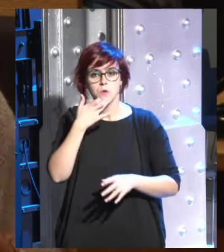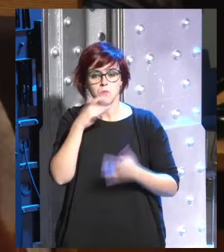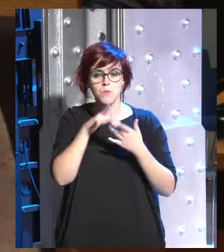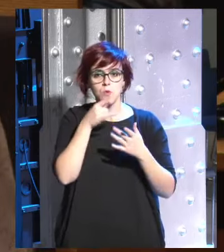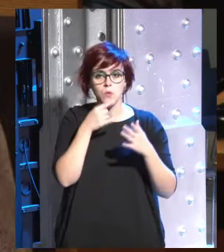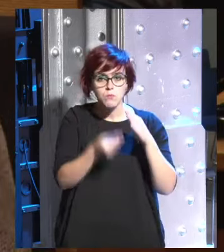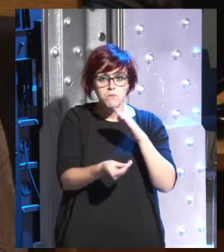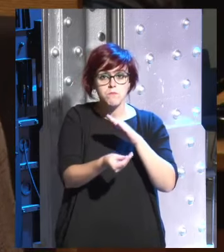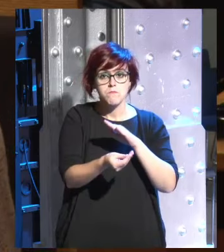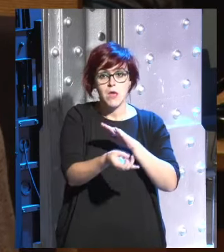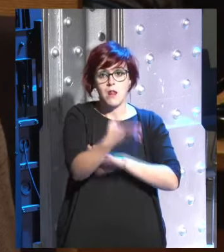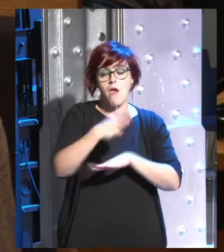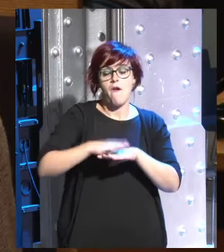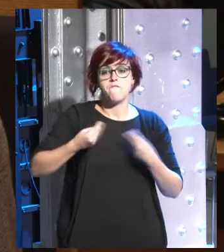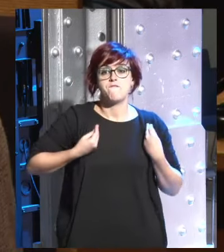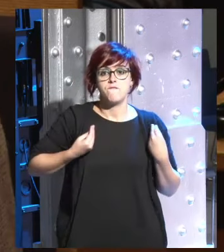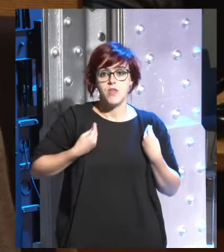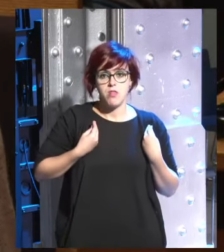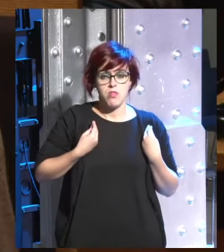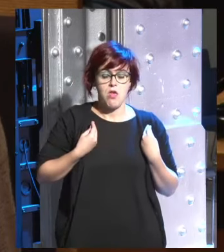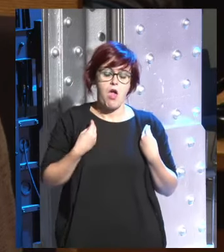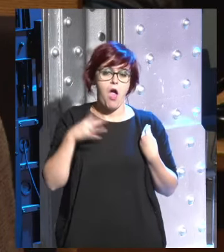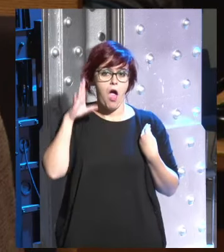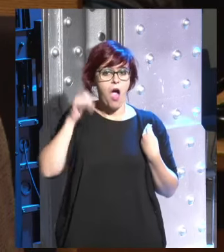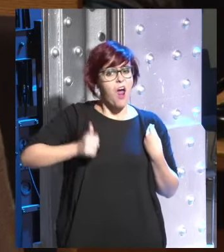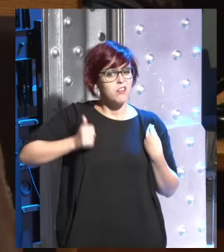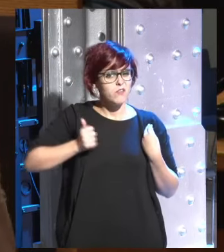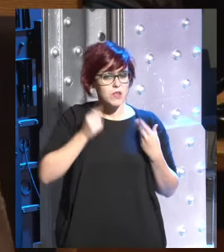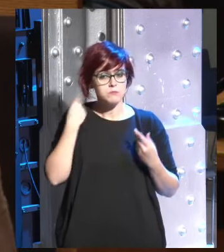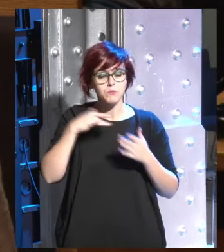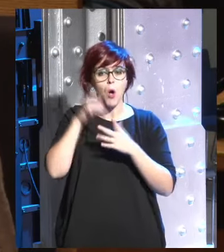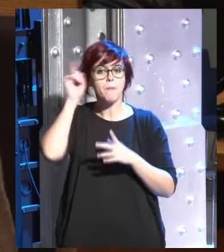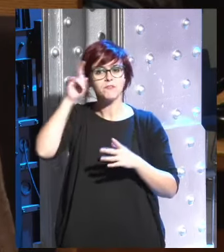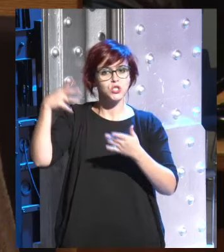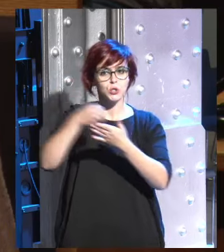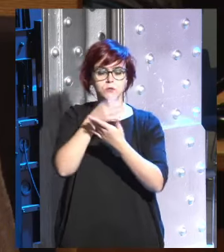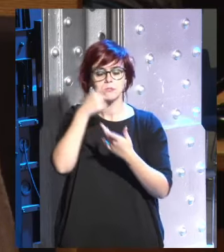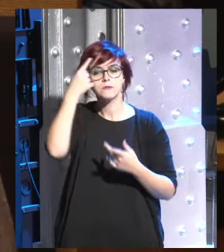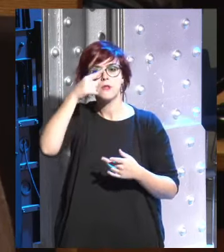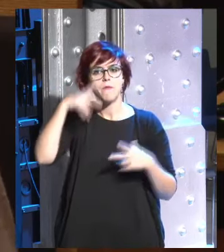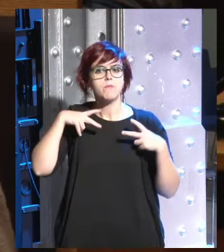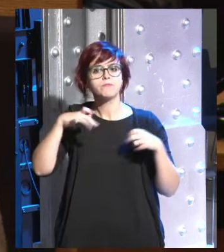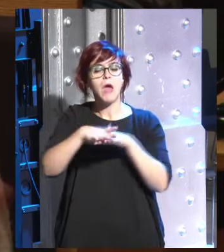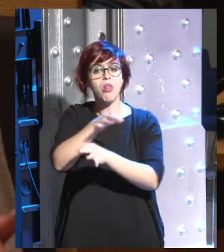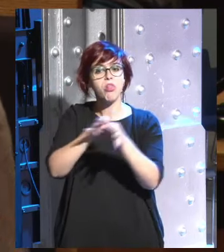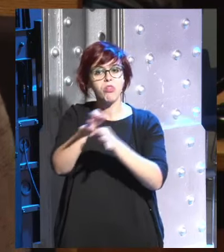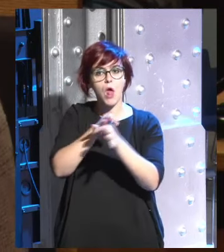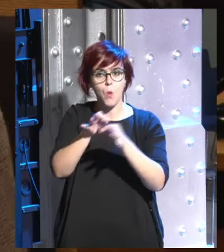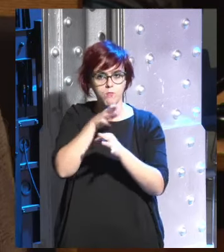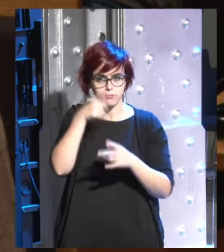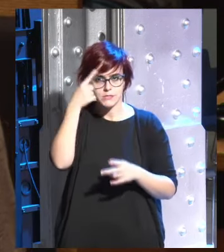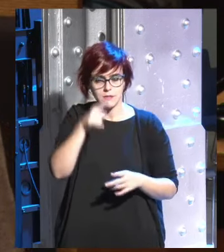crear vida artificial cuando vas a la universidad todos los profesores van a asumir que tú sabes lo que es una célula